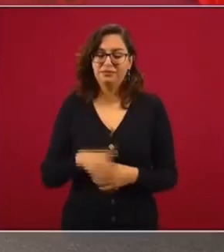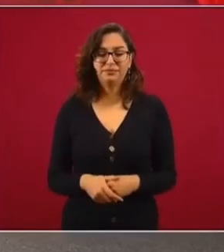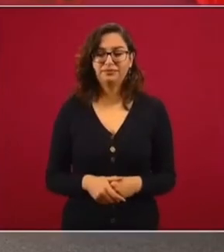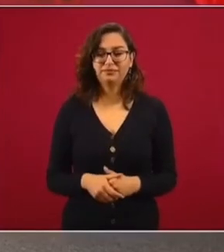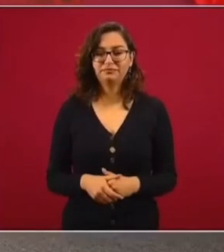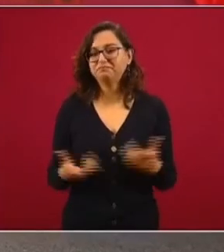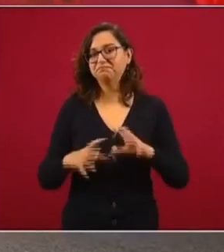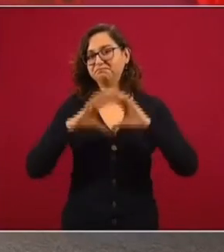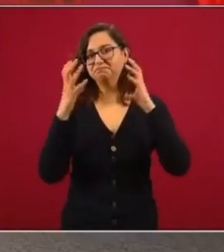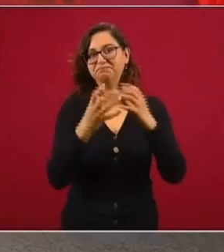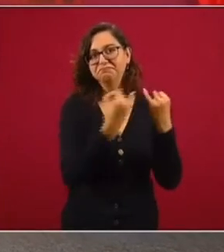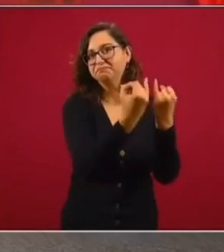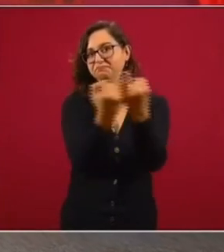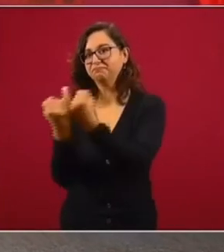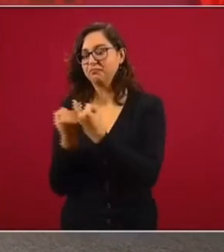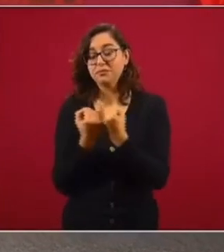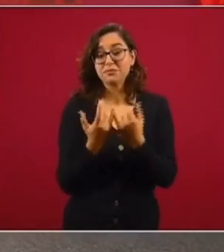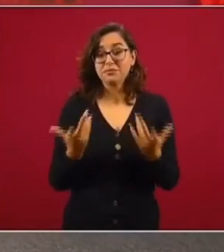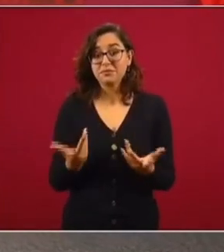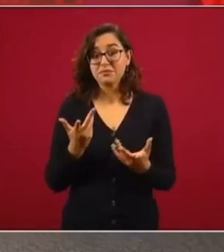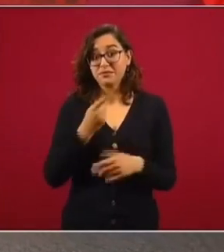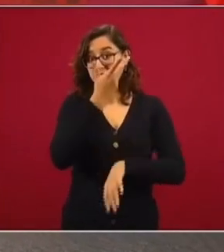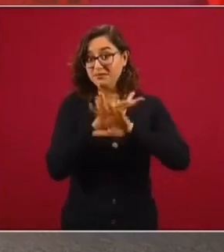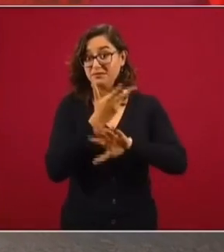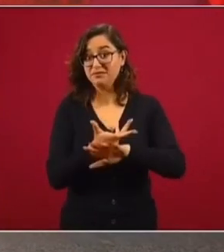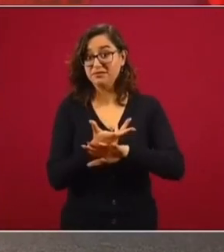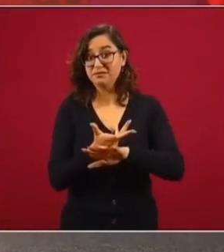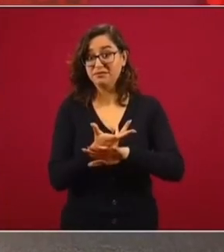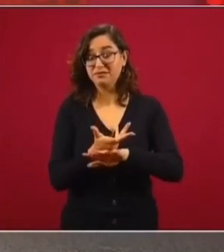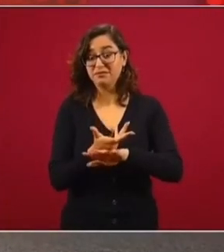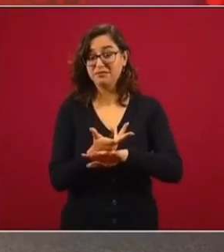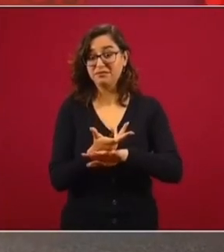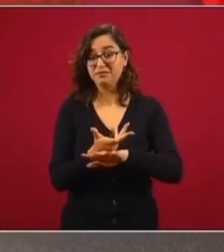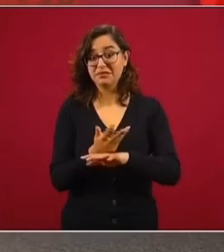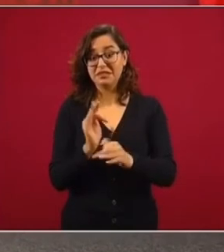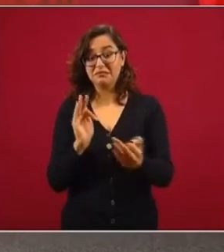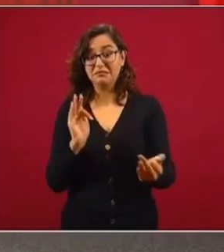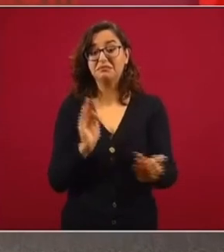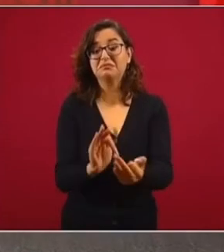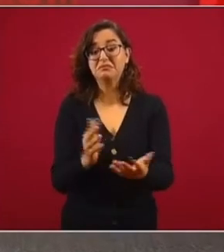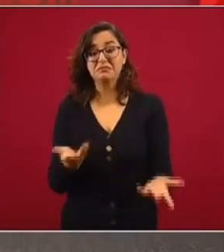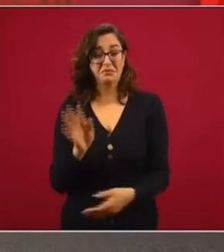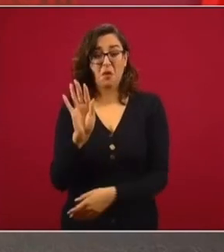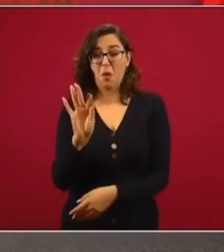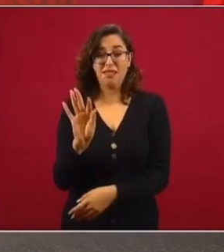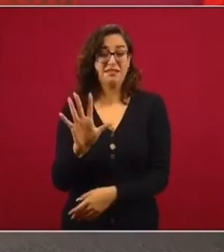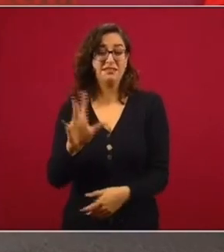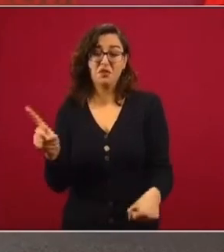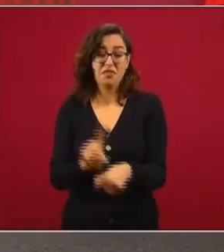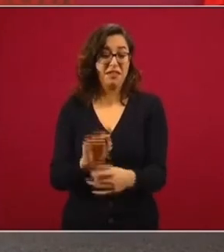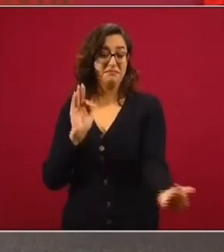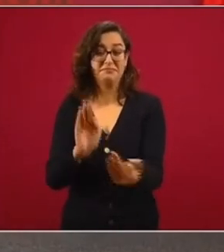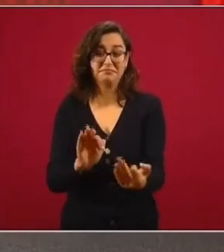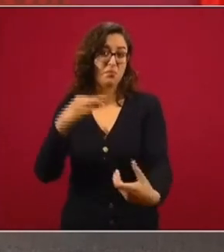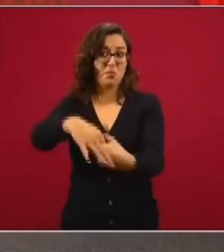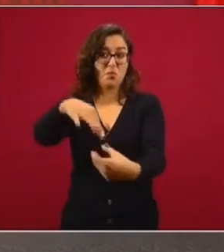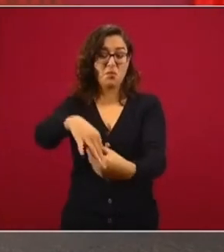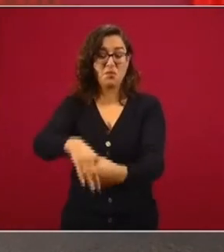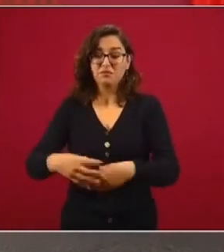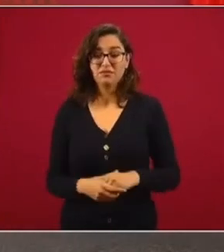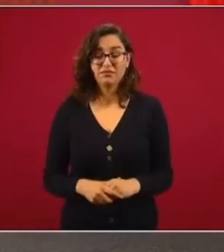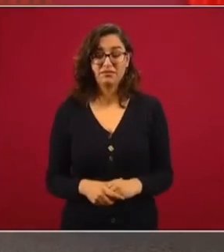Así es en todo el mundo. En Estados Unidos, en un poco más de 40 días, en 45 días, van a haber elecciones.